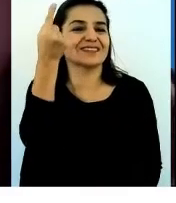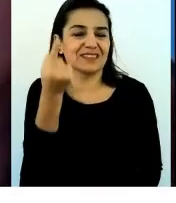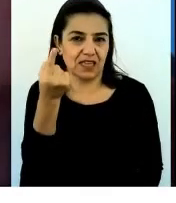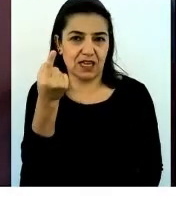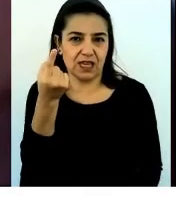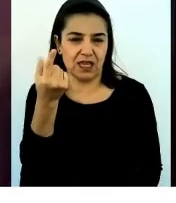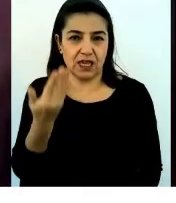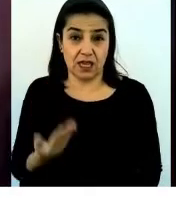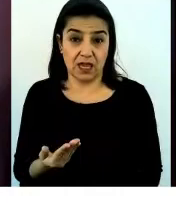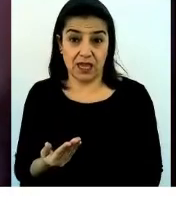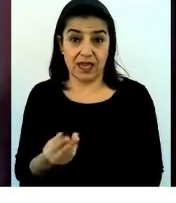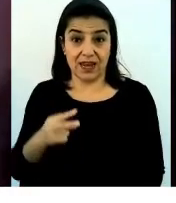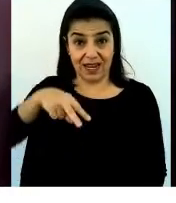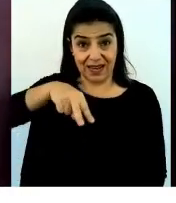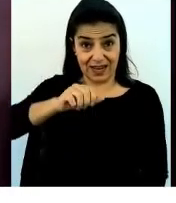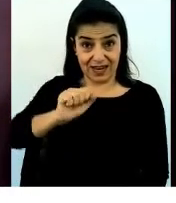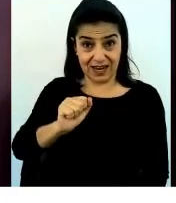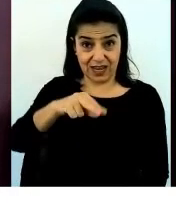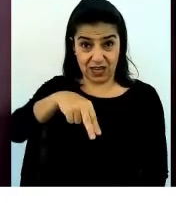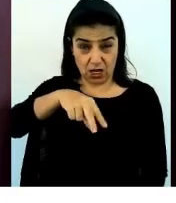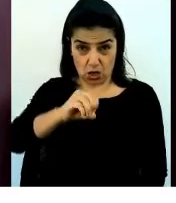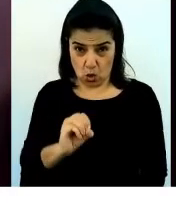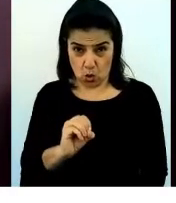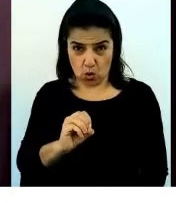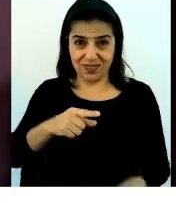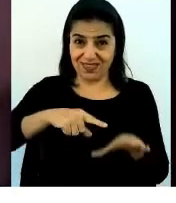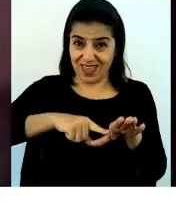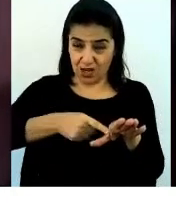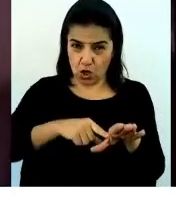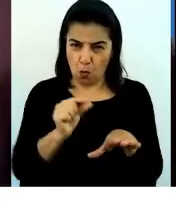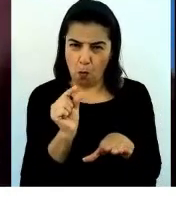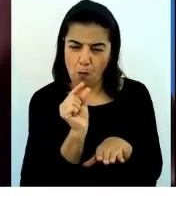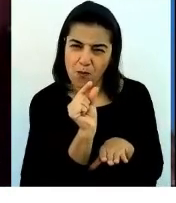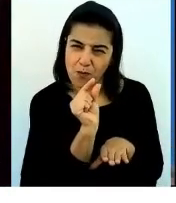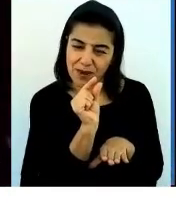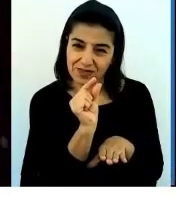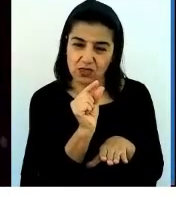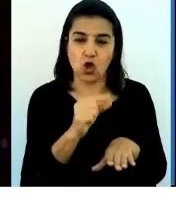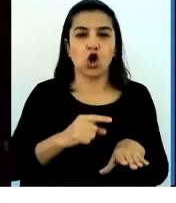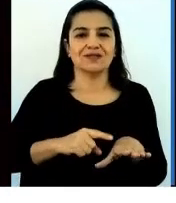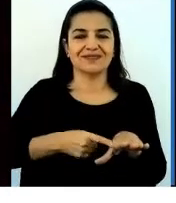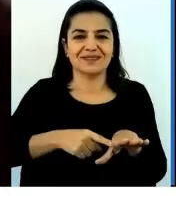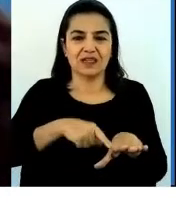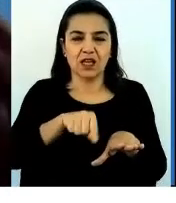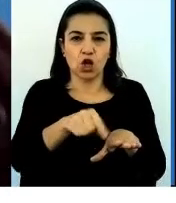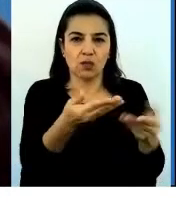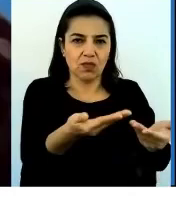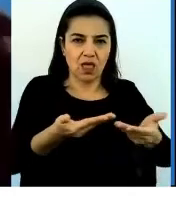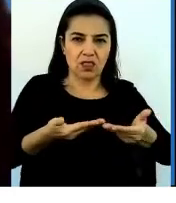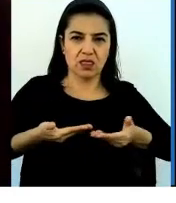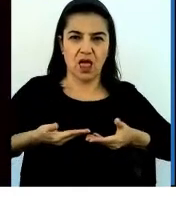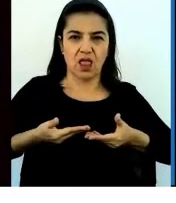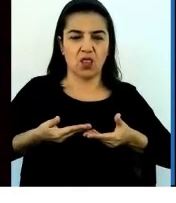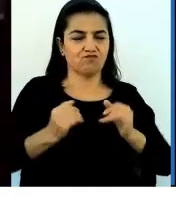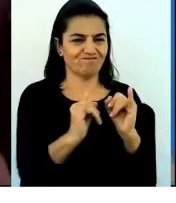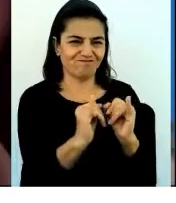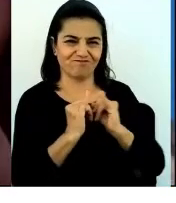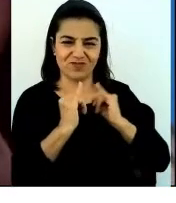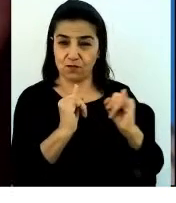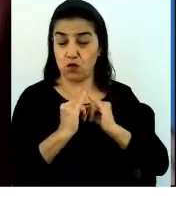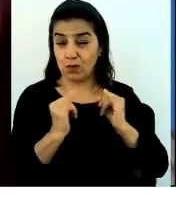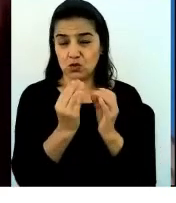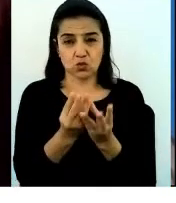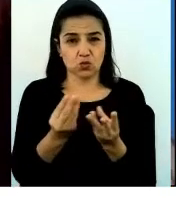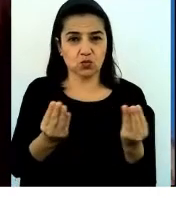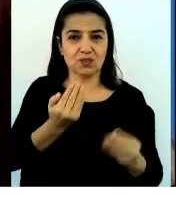Nanotechnology y los omics technologies, estas dos cosas, nos has dado mucha información y